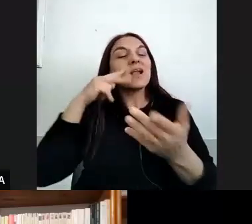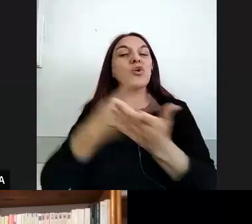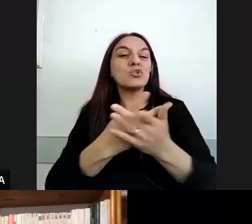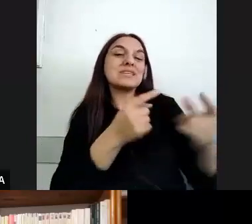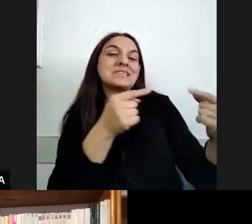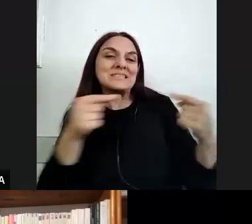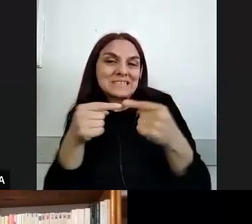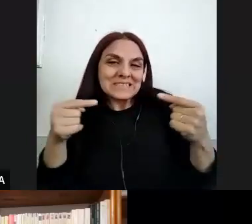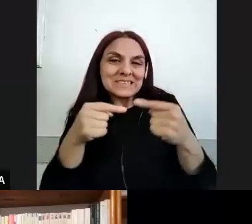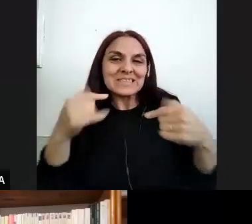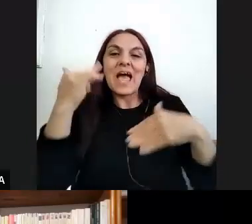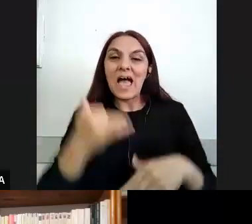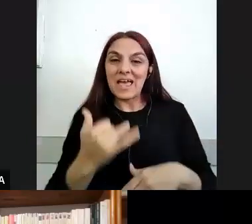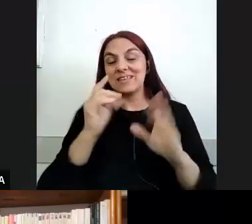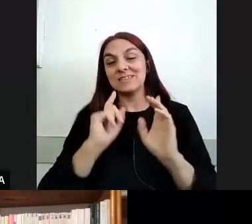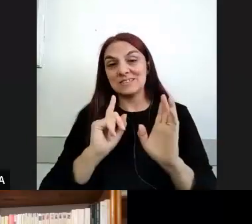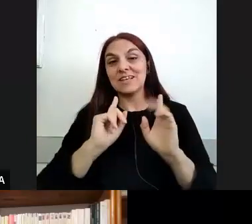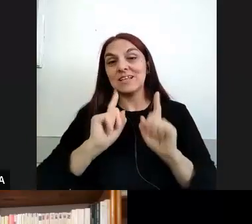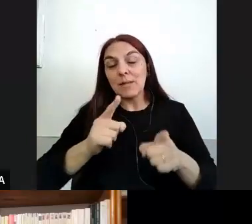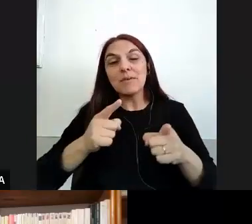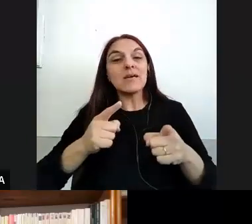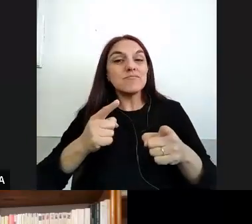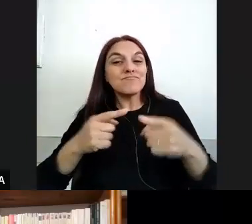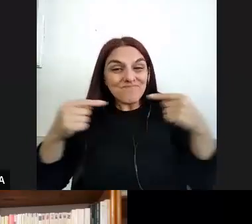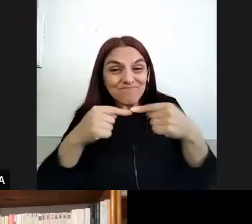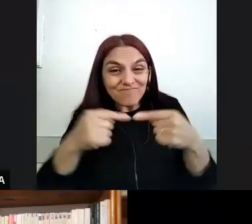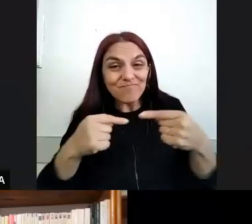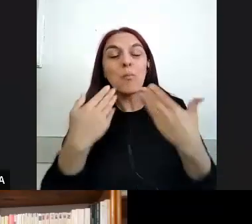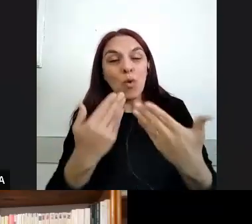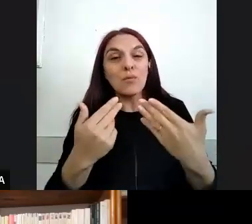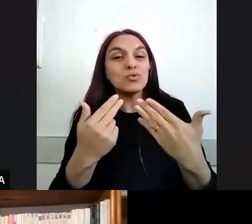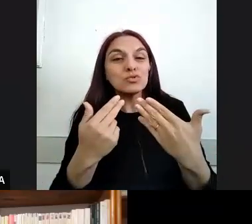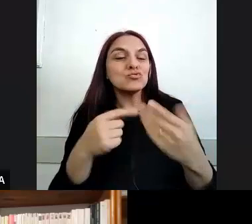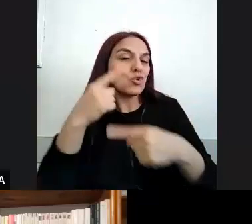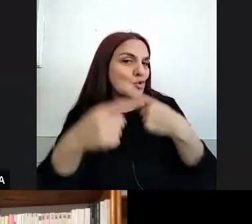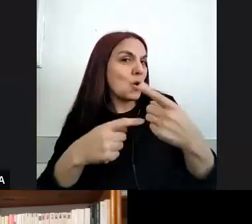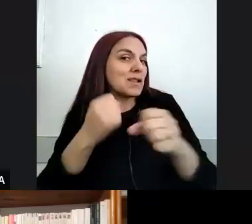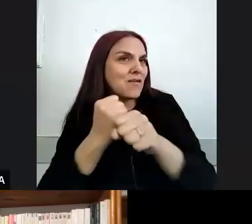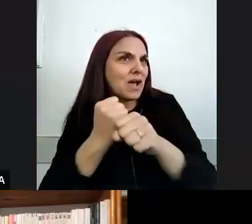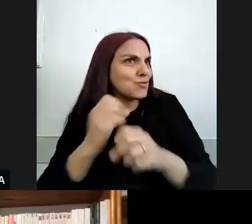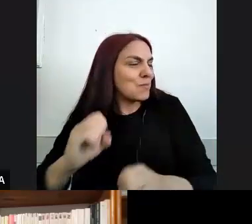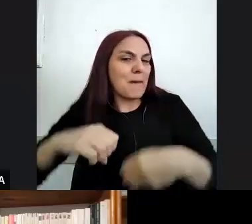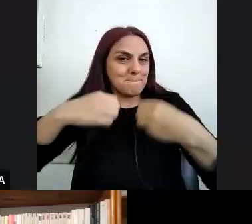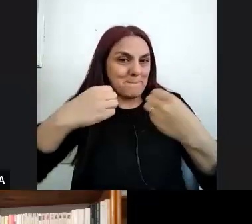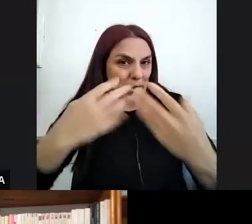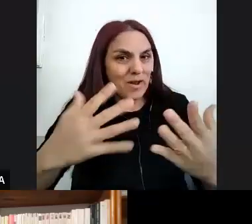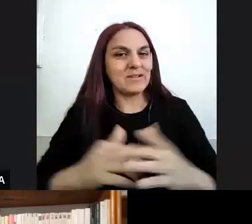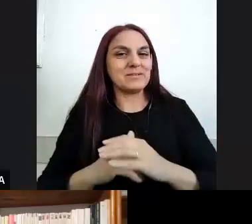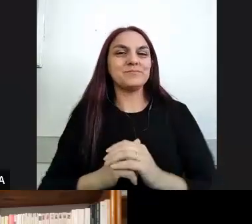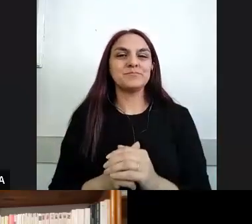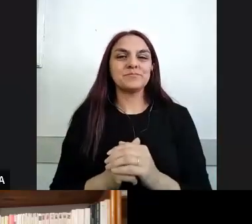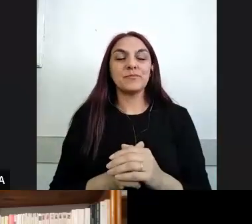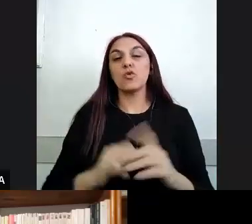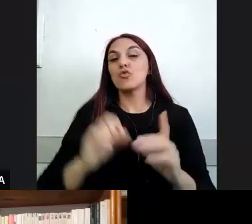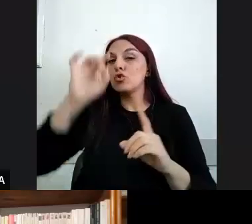que es el trabajo con esas tensiones lo que puede suponer digamos ir un paso más allá que no es trabajar